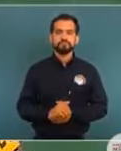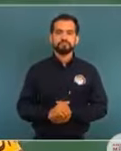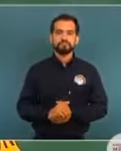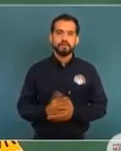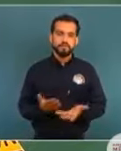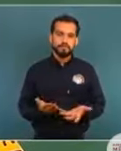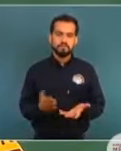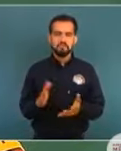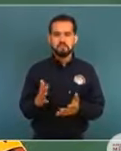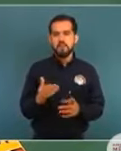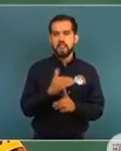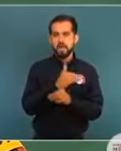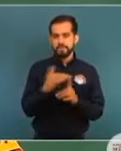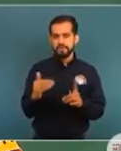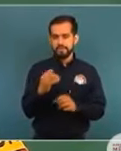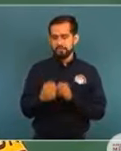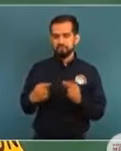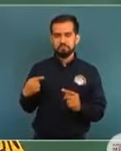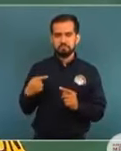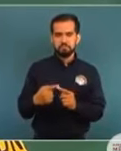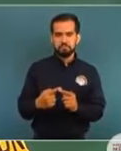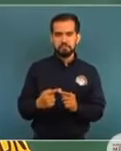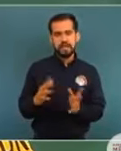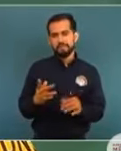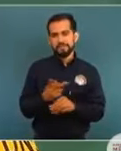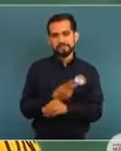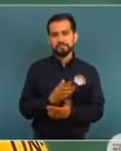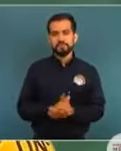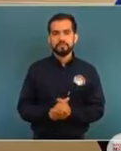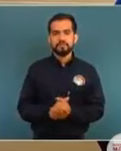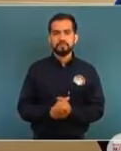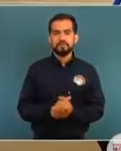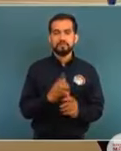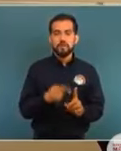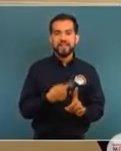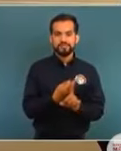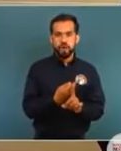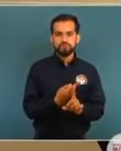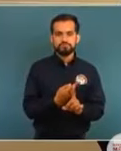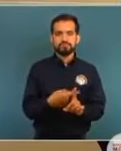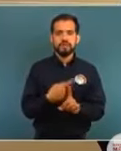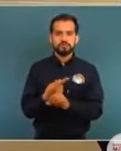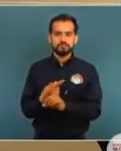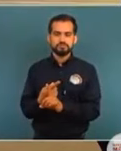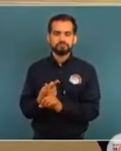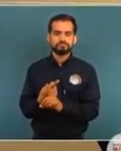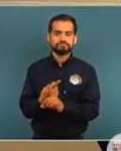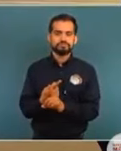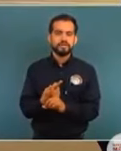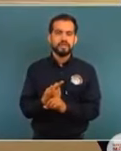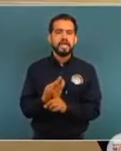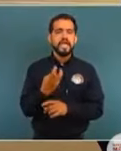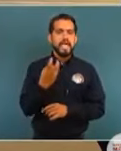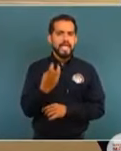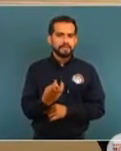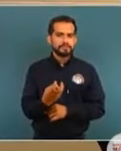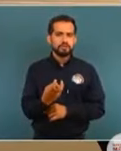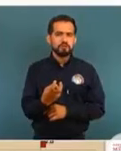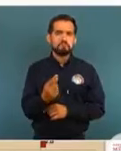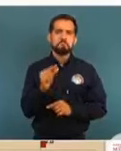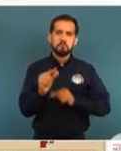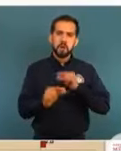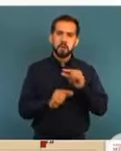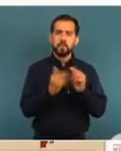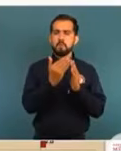considerando la mitad del año, ya lo pasamos. Violación, en violación, la tendencia